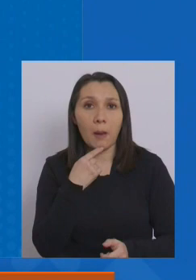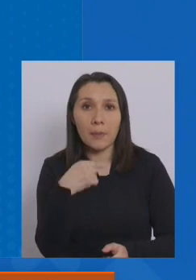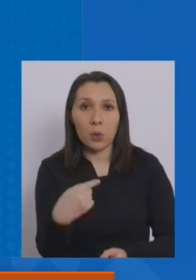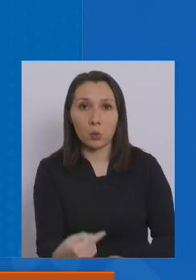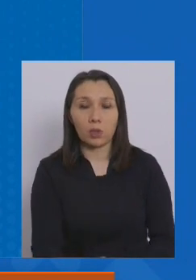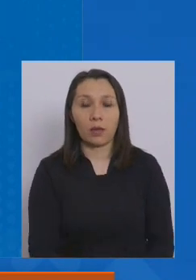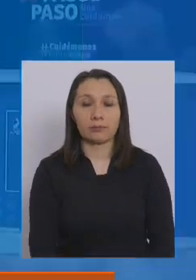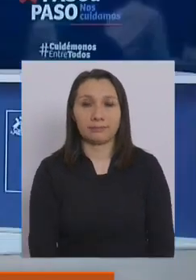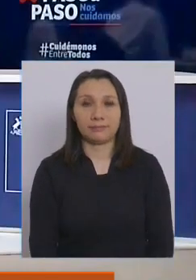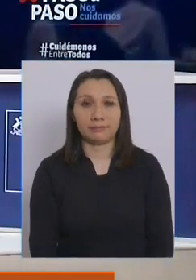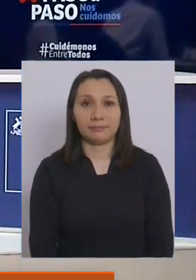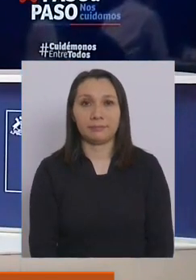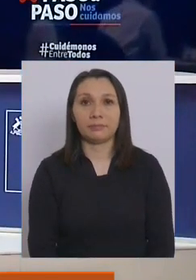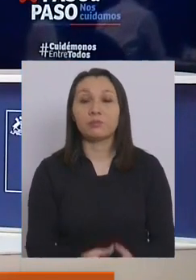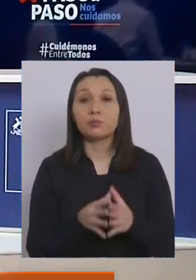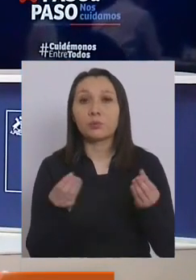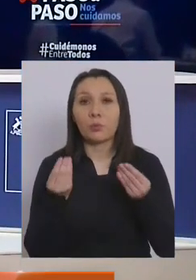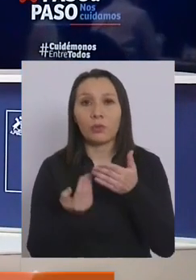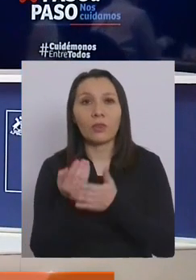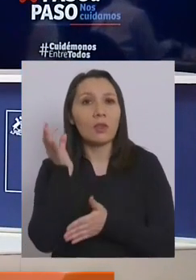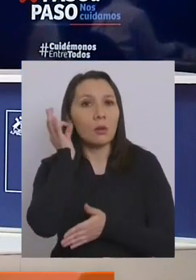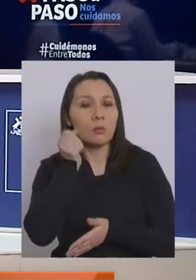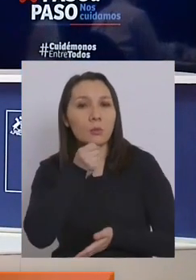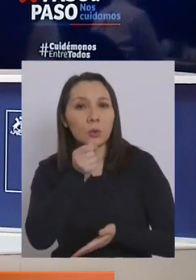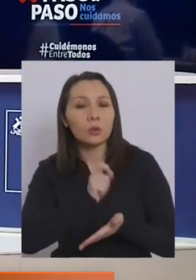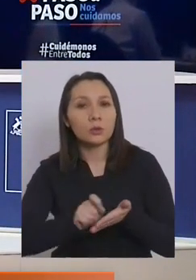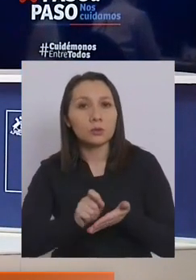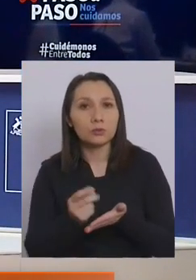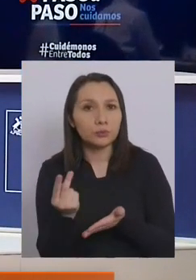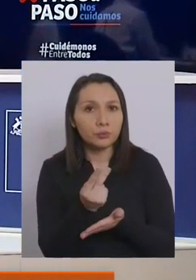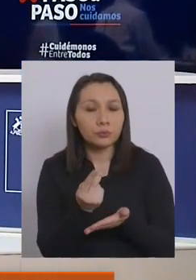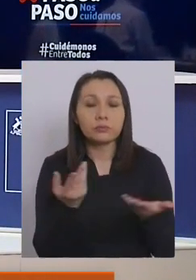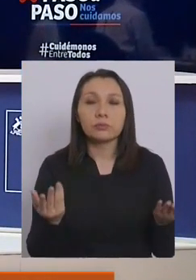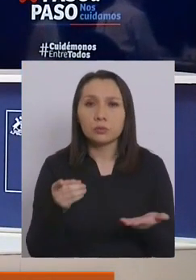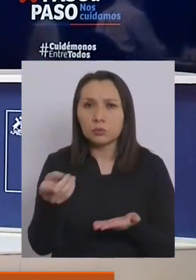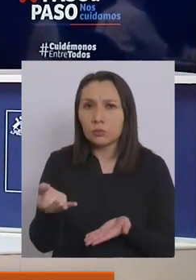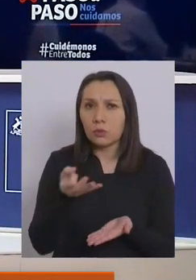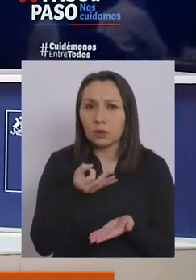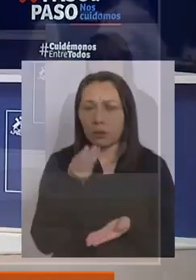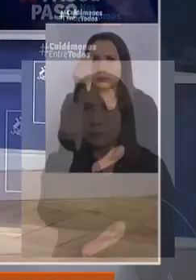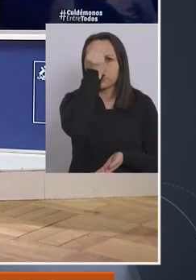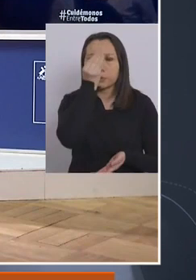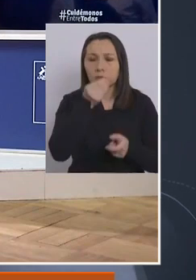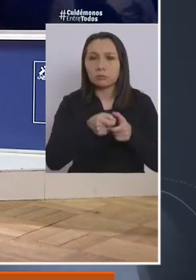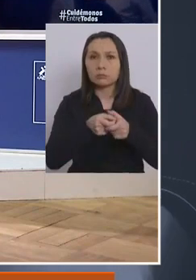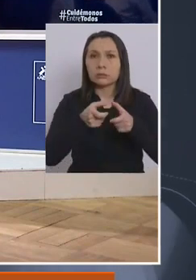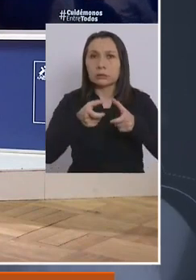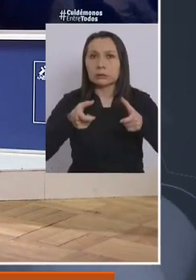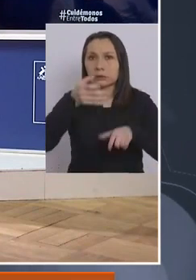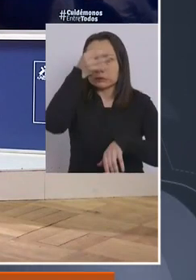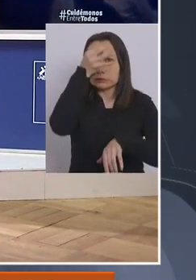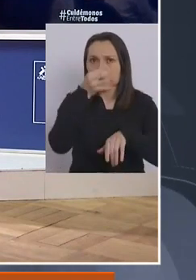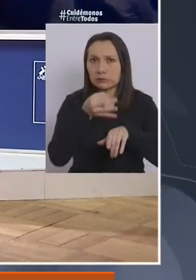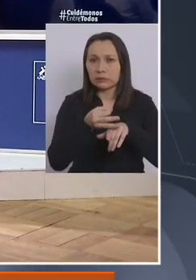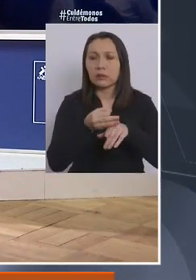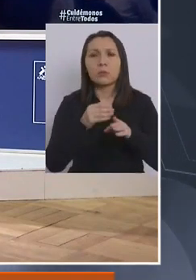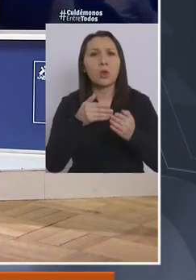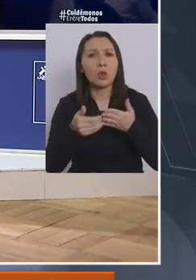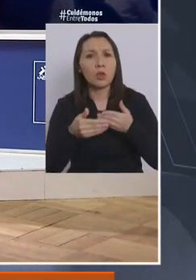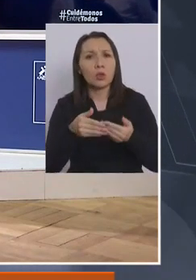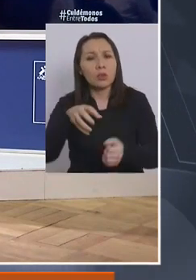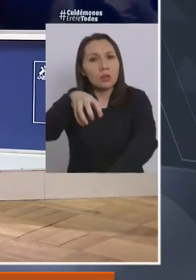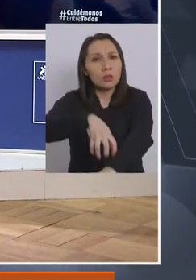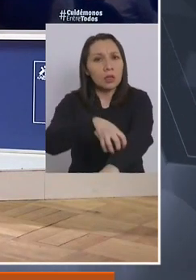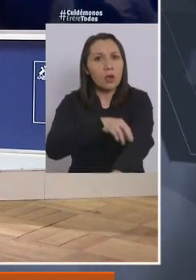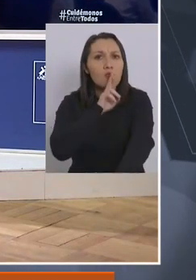preguntas. Muy buenos días, subsecretarios. Ustedes mencionaron que hay preocupación por el aumento de contagios, principalmente en las